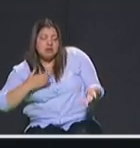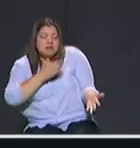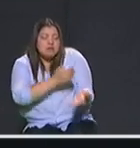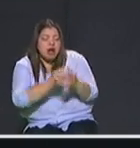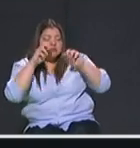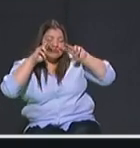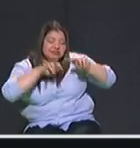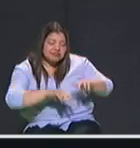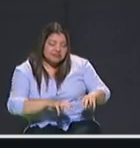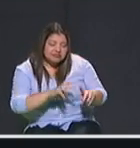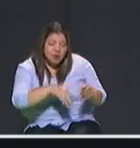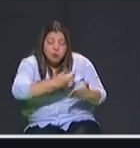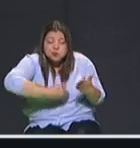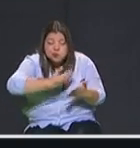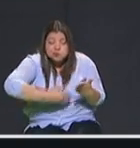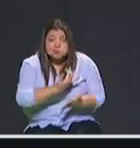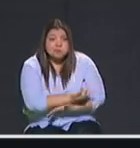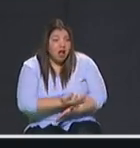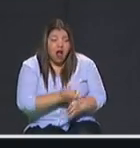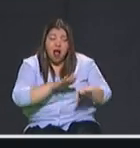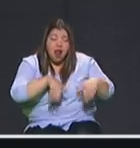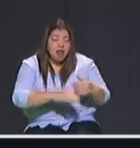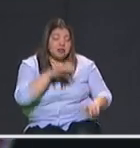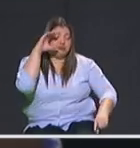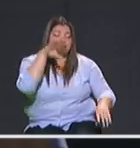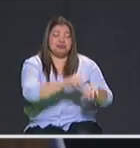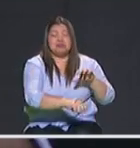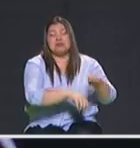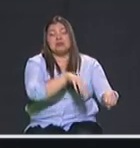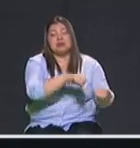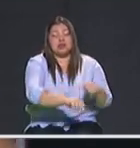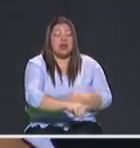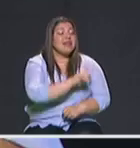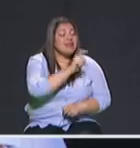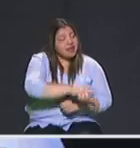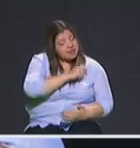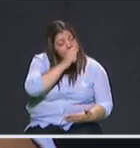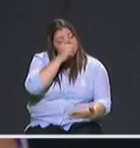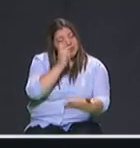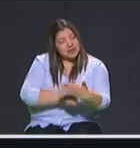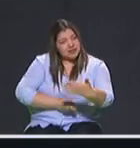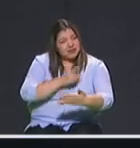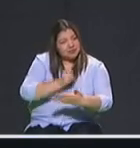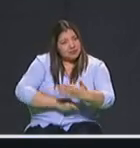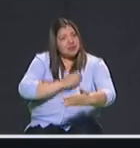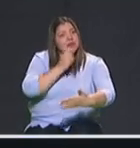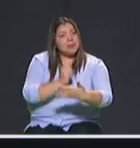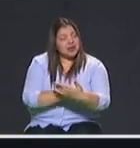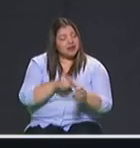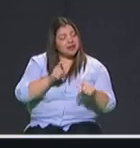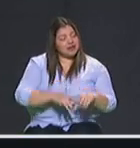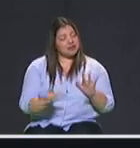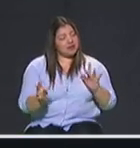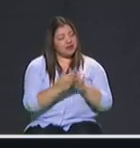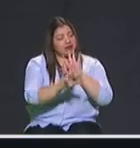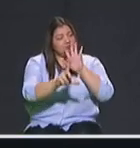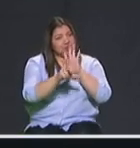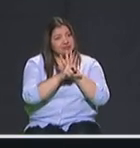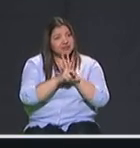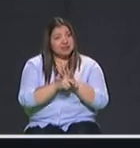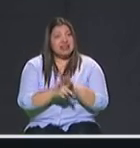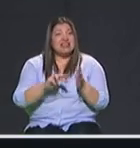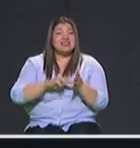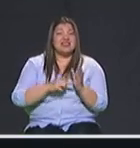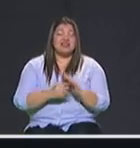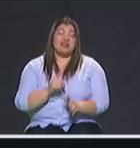quitar las rentas y ellos de verdad que tienen que pagar o pagan impuestos o se legalizan, pero lo vamos a hacer. Repito, no es un tema